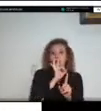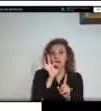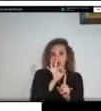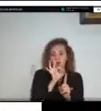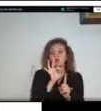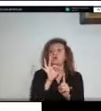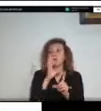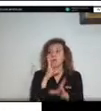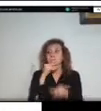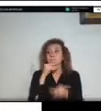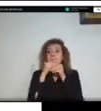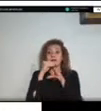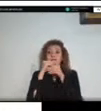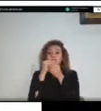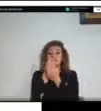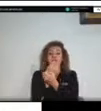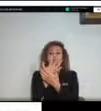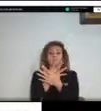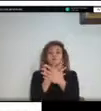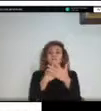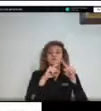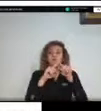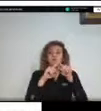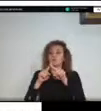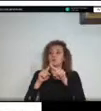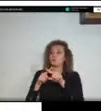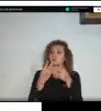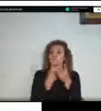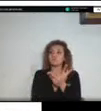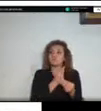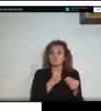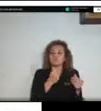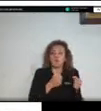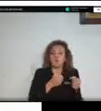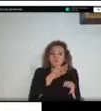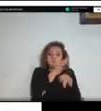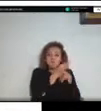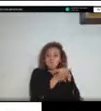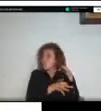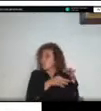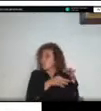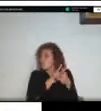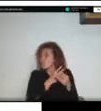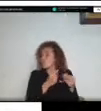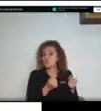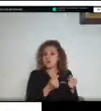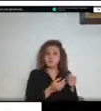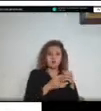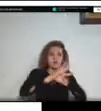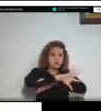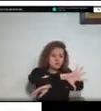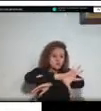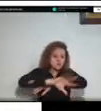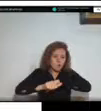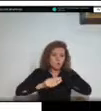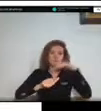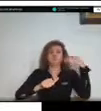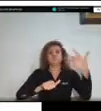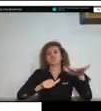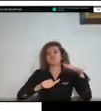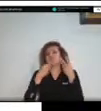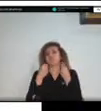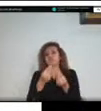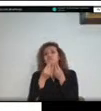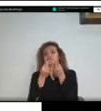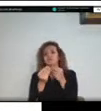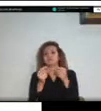infraestructura estos son los que han generado pérdidas de contención porque el número de hurtos de válvulas ilícitas y de atentados es mucho